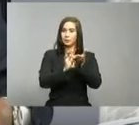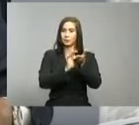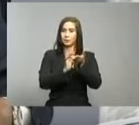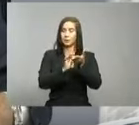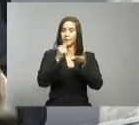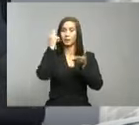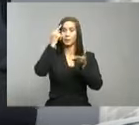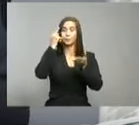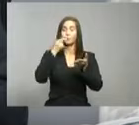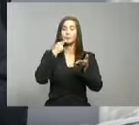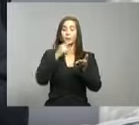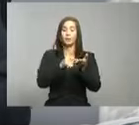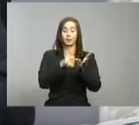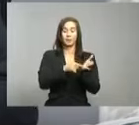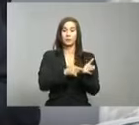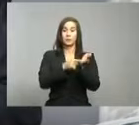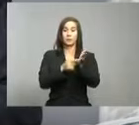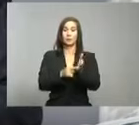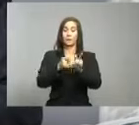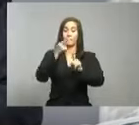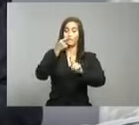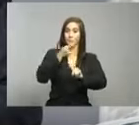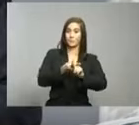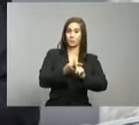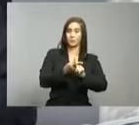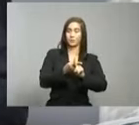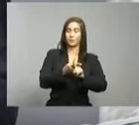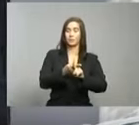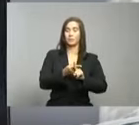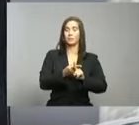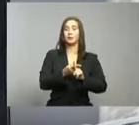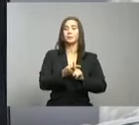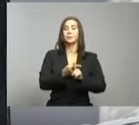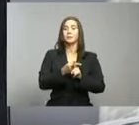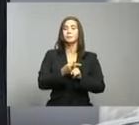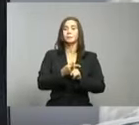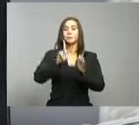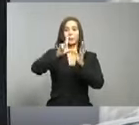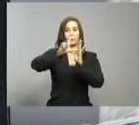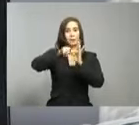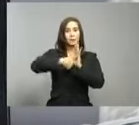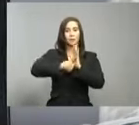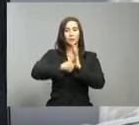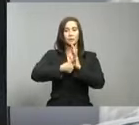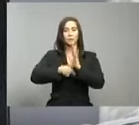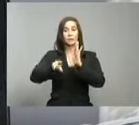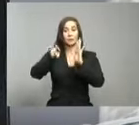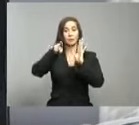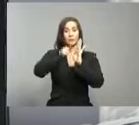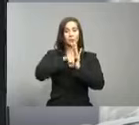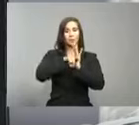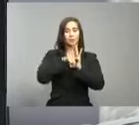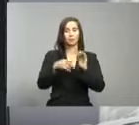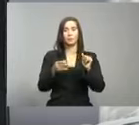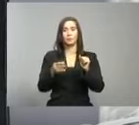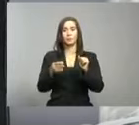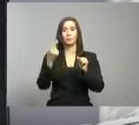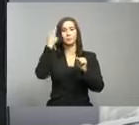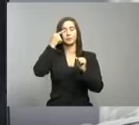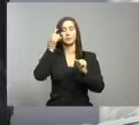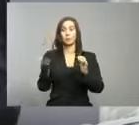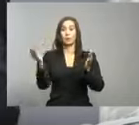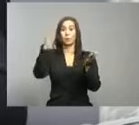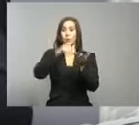refería a que había salido positiva y que posteriormente ya estando negativa ha vuelto a salir